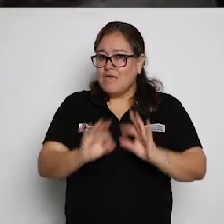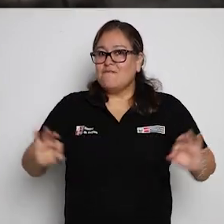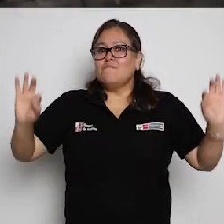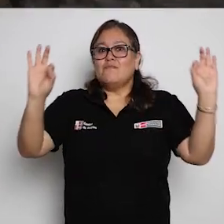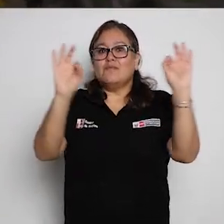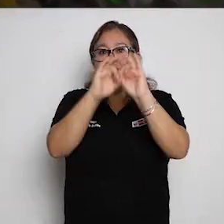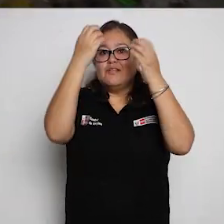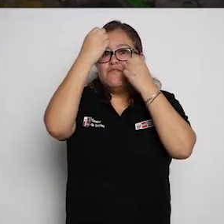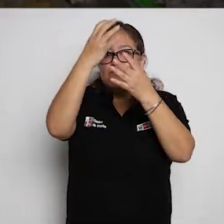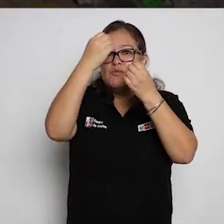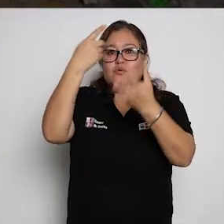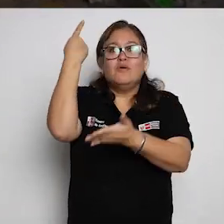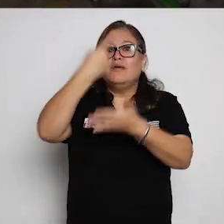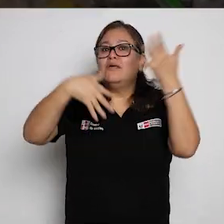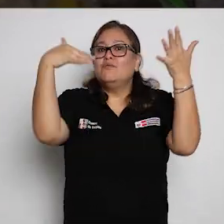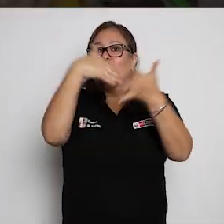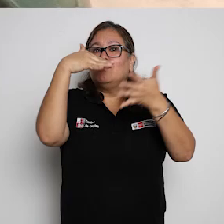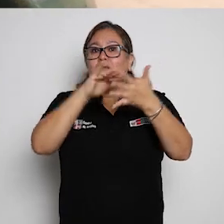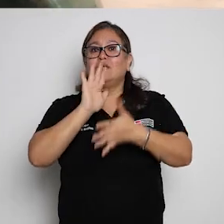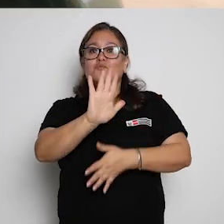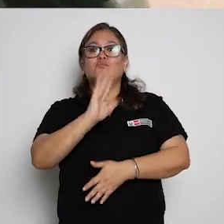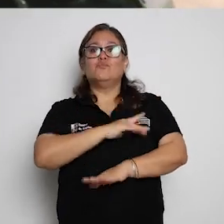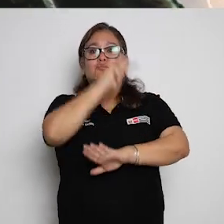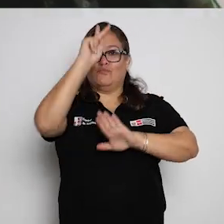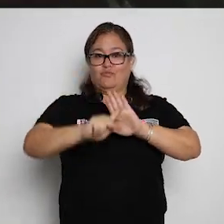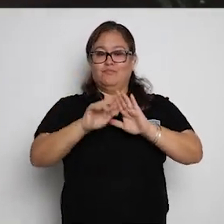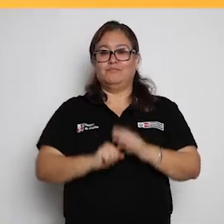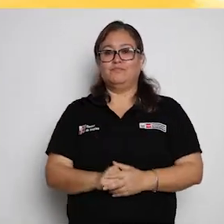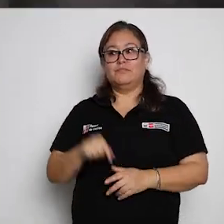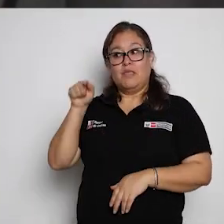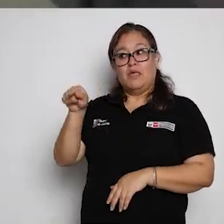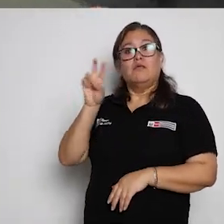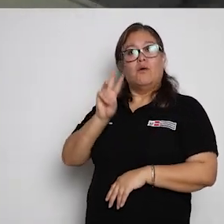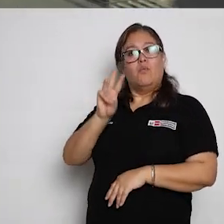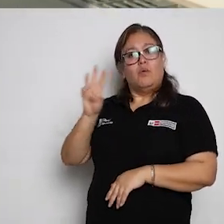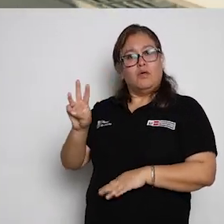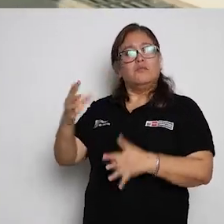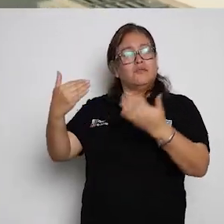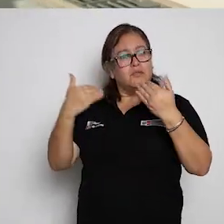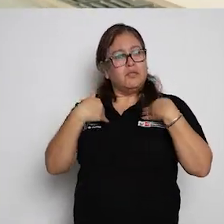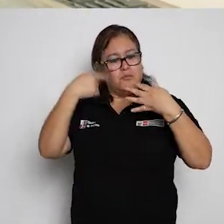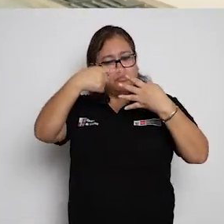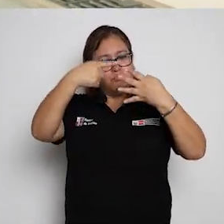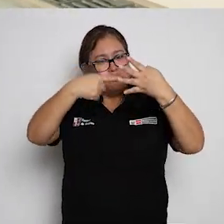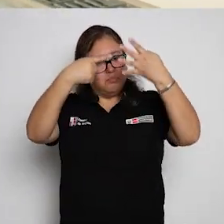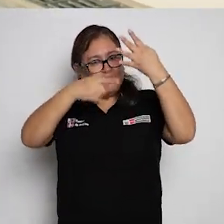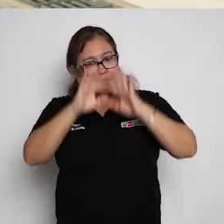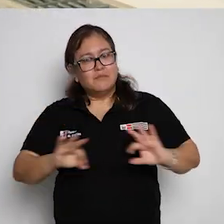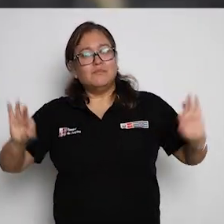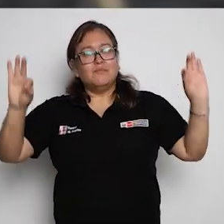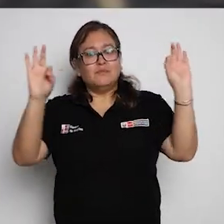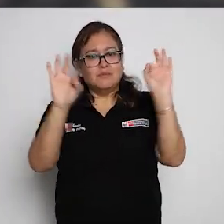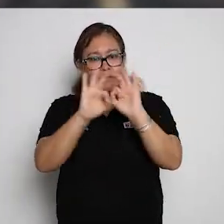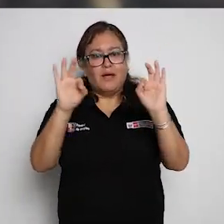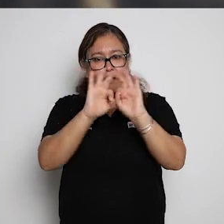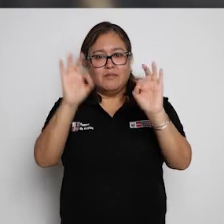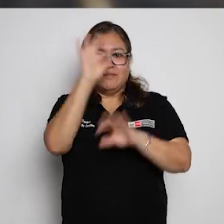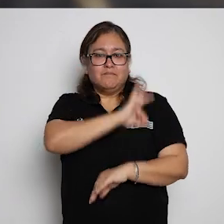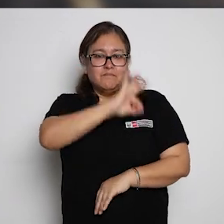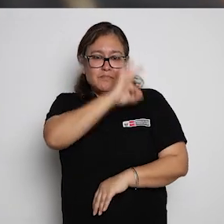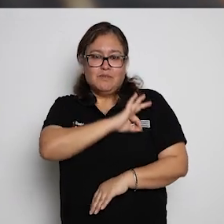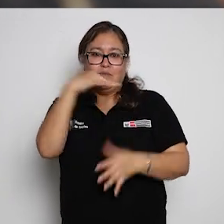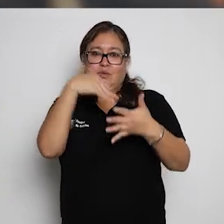su futuro formativo y profesional. Esta plataforma creo que tiene muchas actividades que las estudiantes de quinto